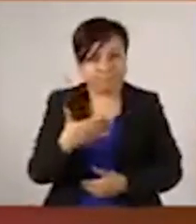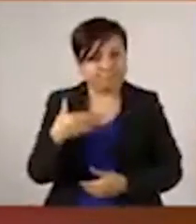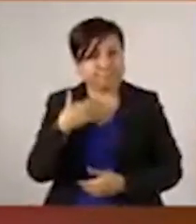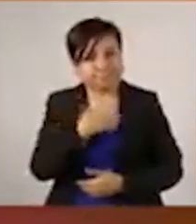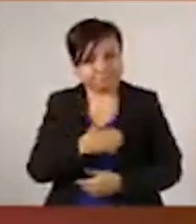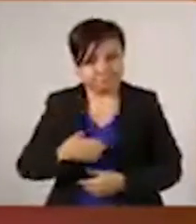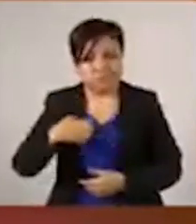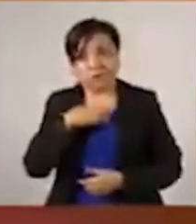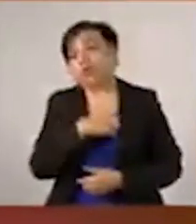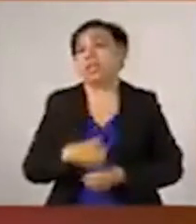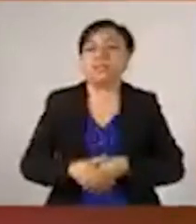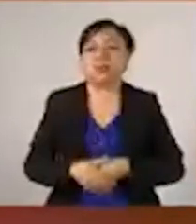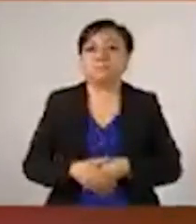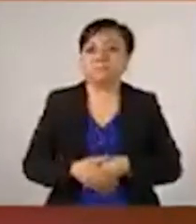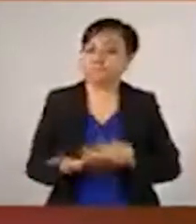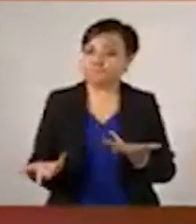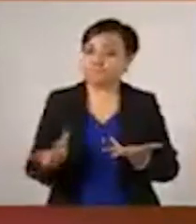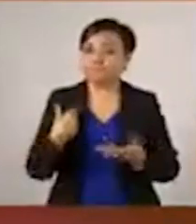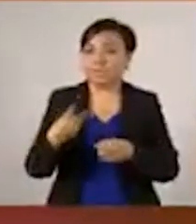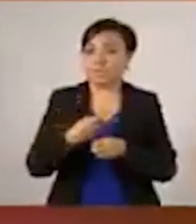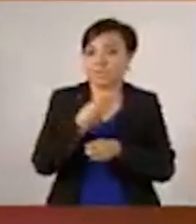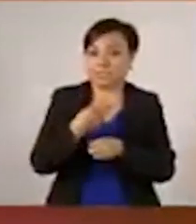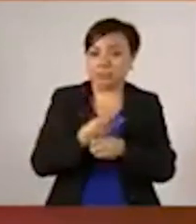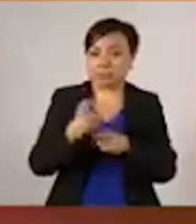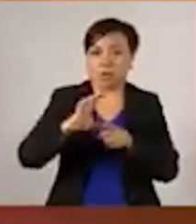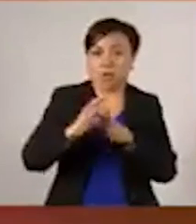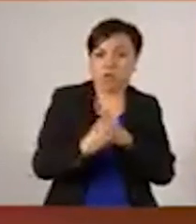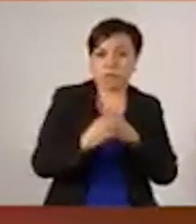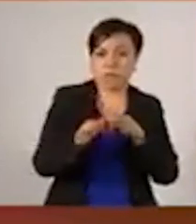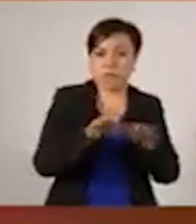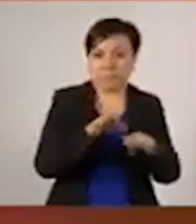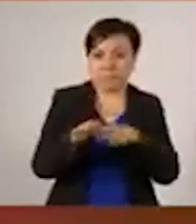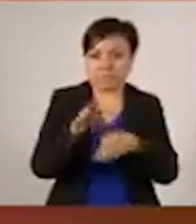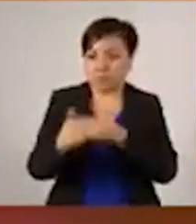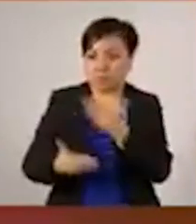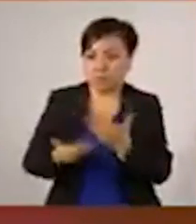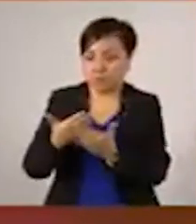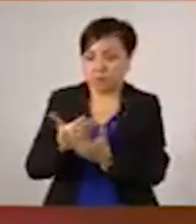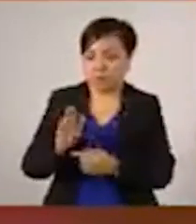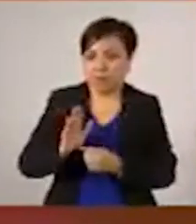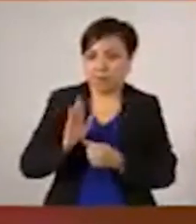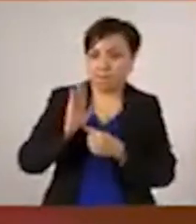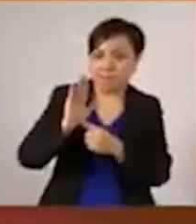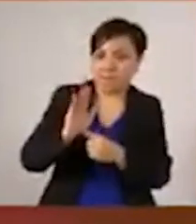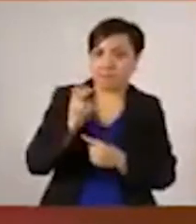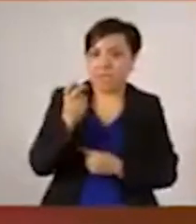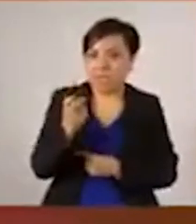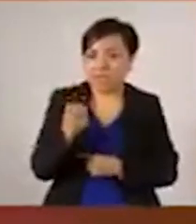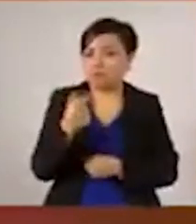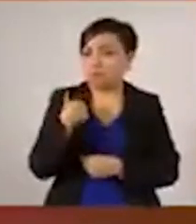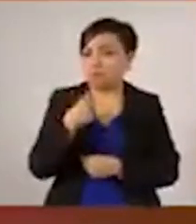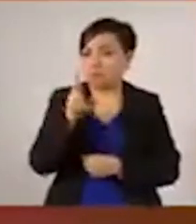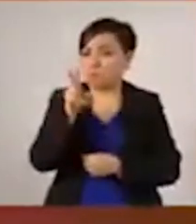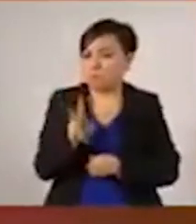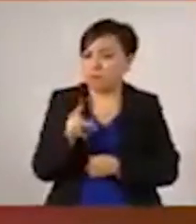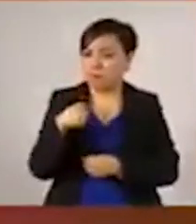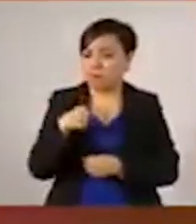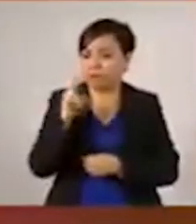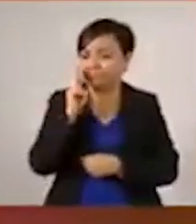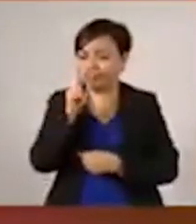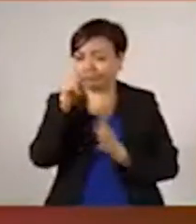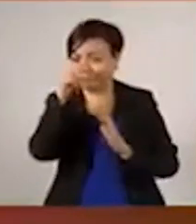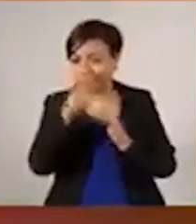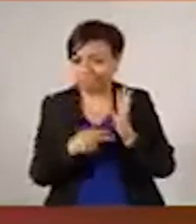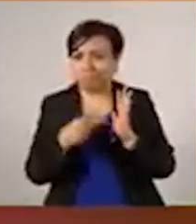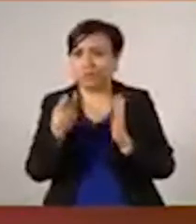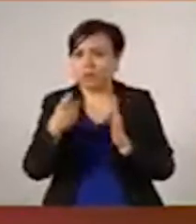los dictámenes que la Segunda Comisión de Trabajo presenta a este pleno ciertamente lograron los